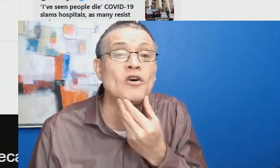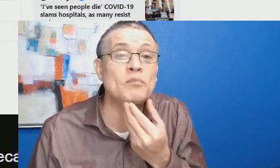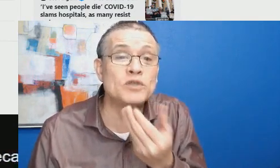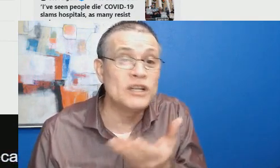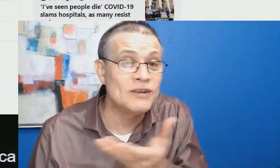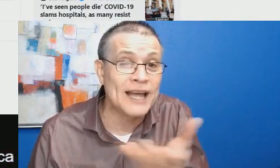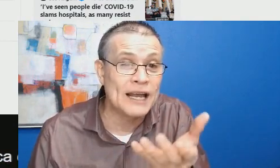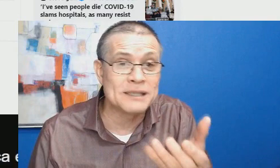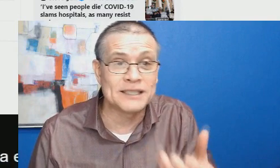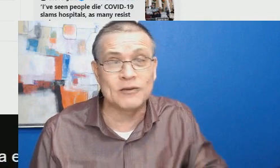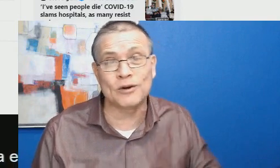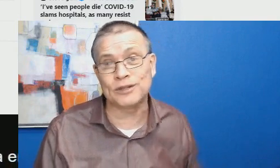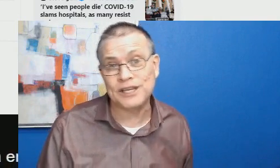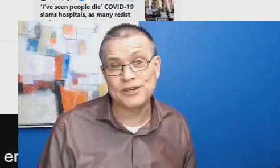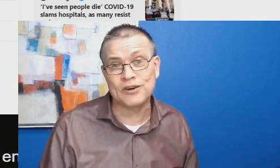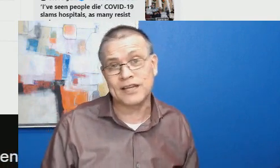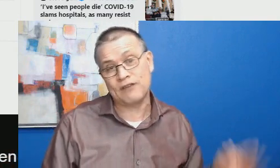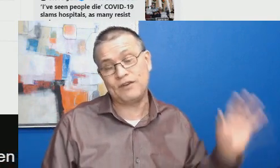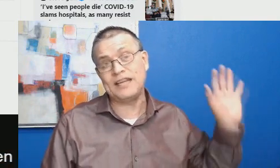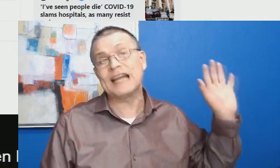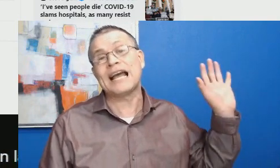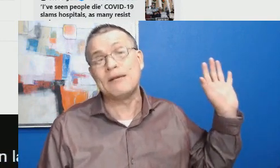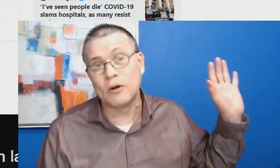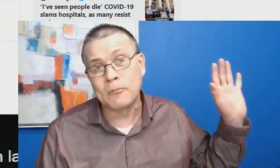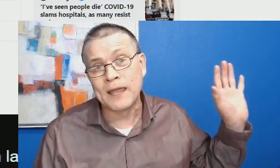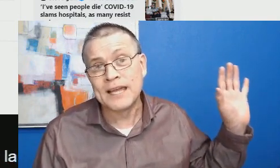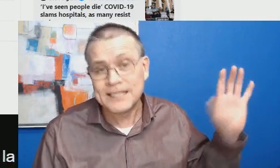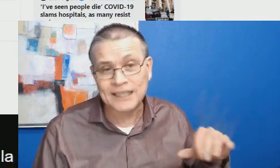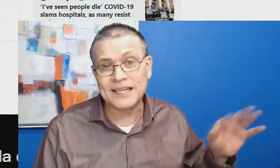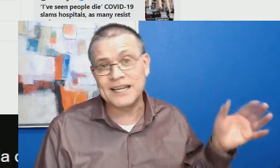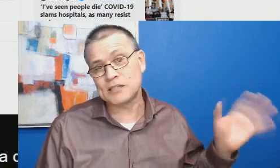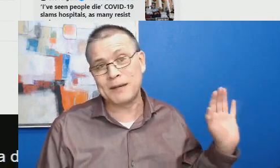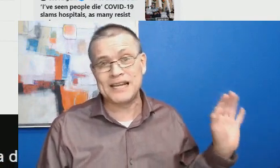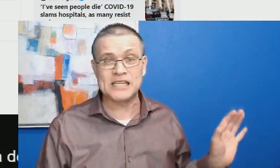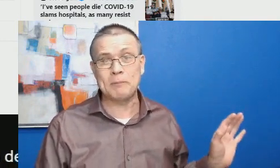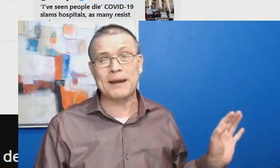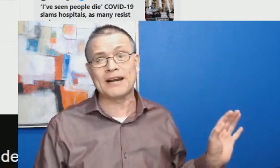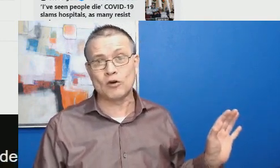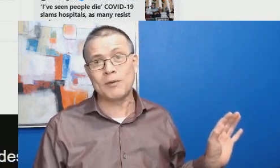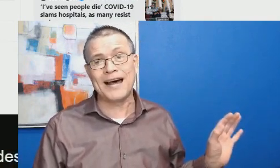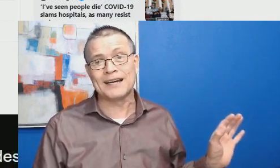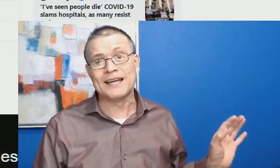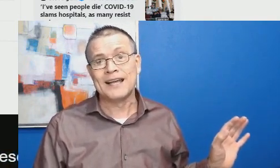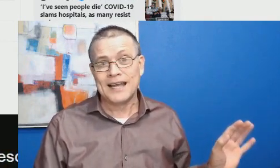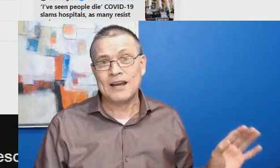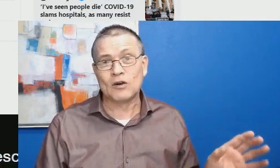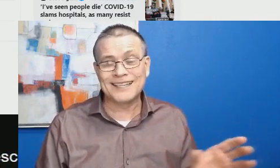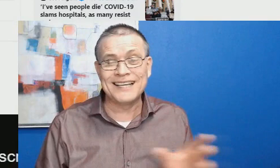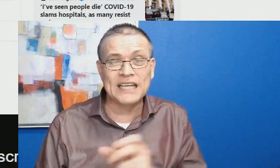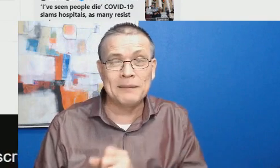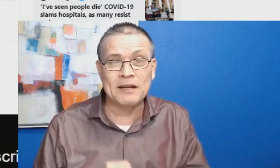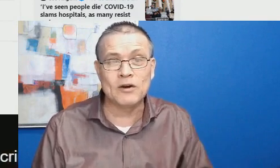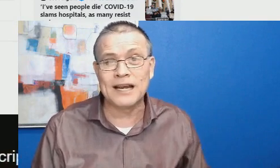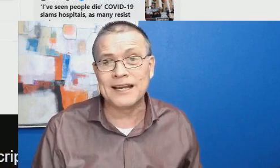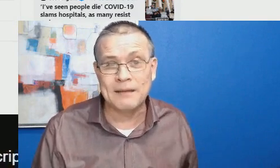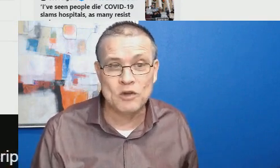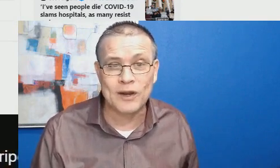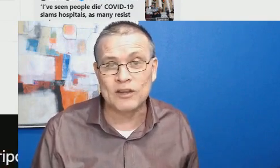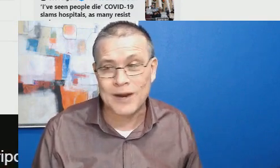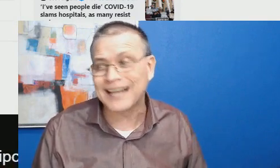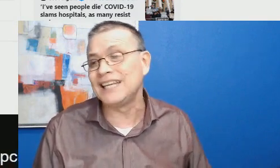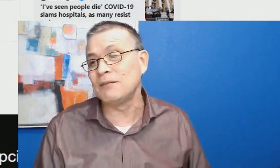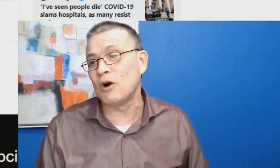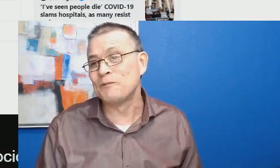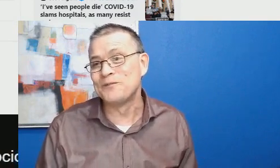pues, ¿por qué no pusieron a Elvester Gordillo, que, al fin y al cabo, ya tiene experiencia para robar en lo que tiene que ver con el